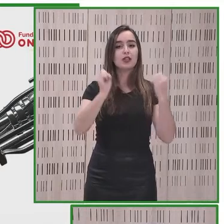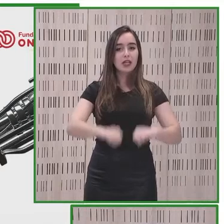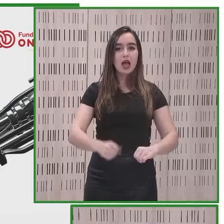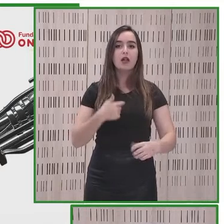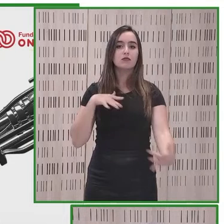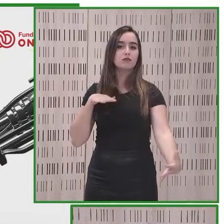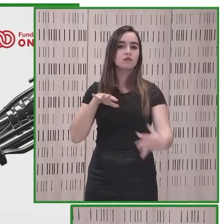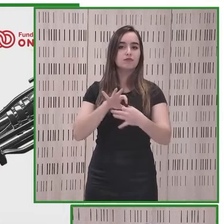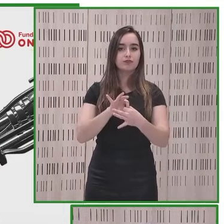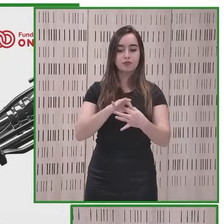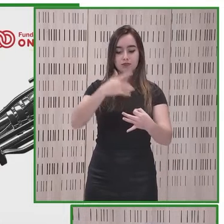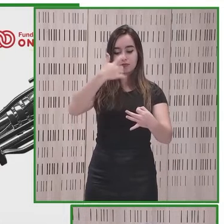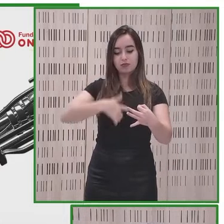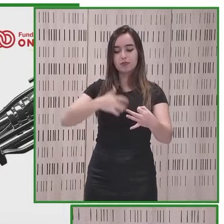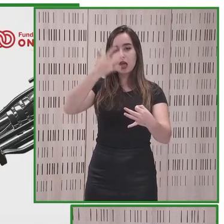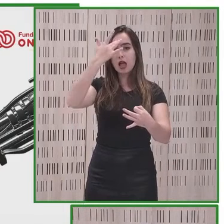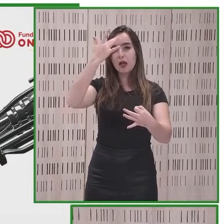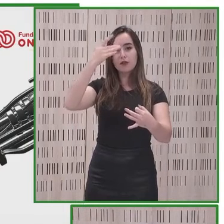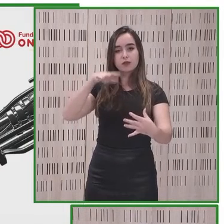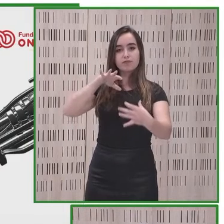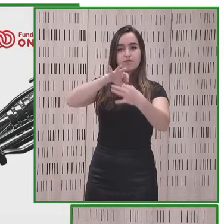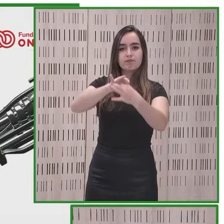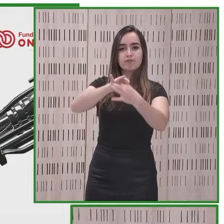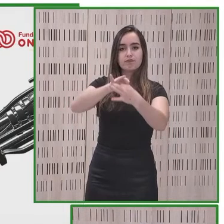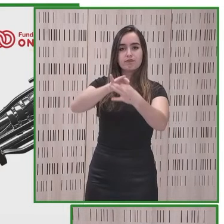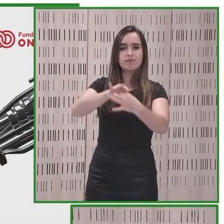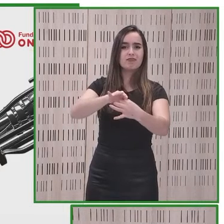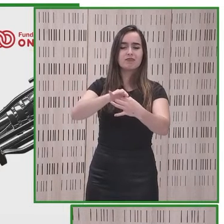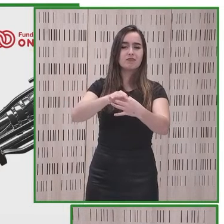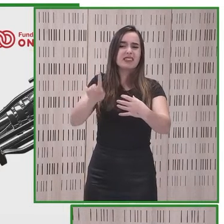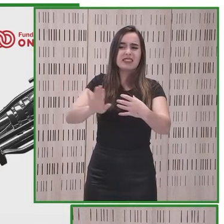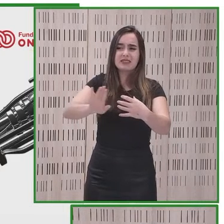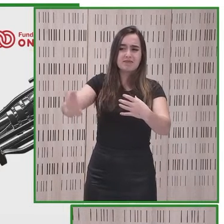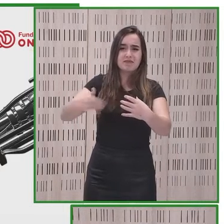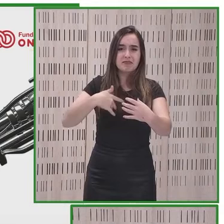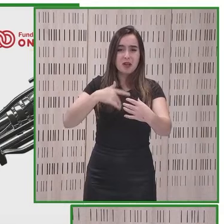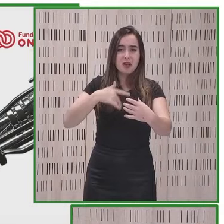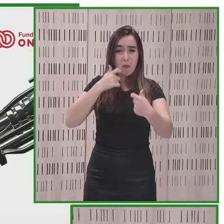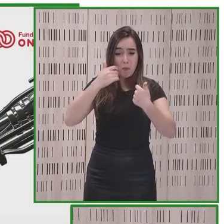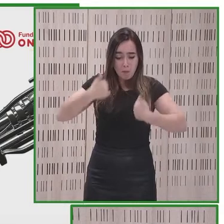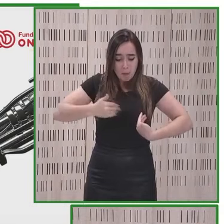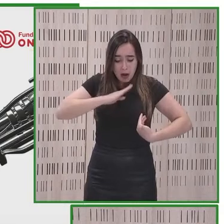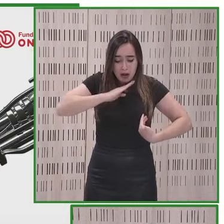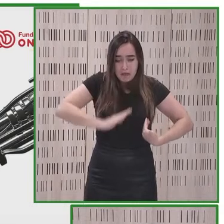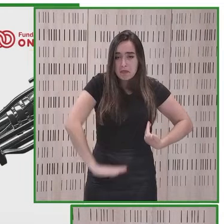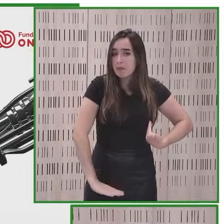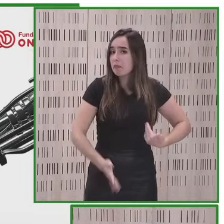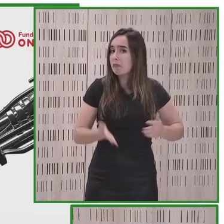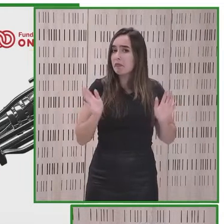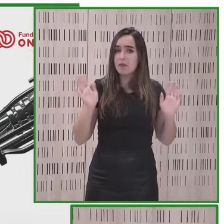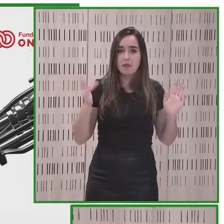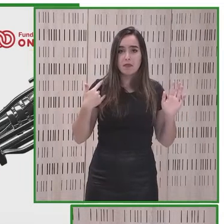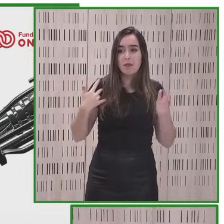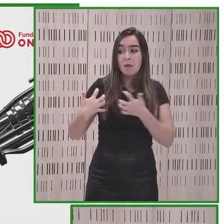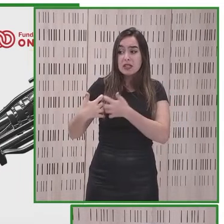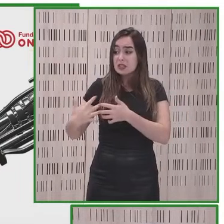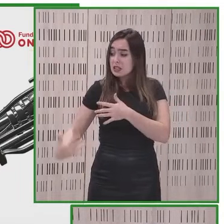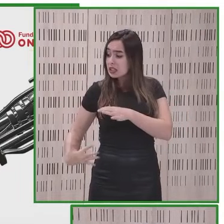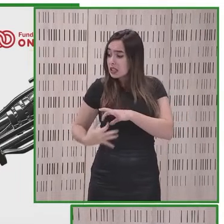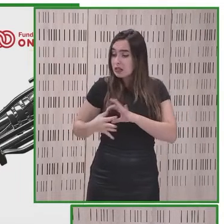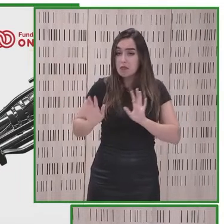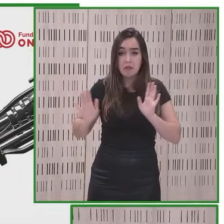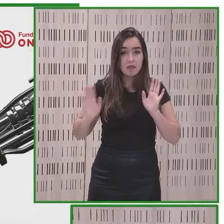directamente de nuestro cerebro sin tener que utilizar ninguna el cuerpo con máquinas para poder